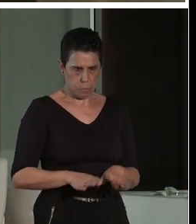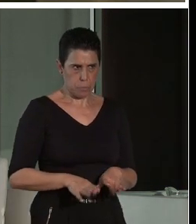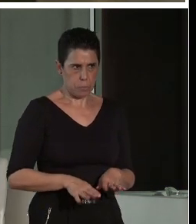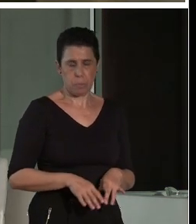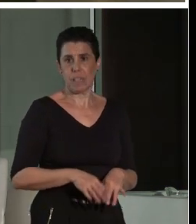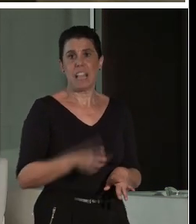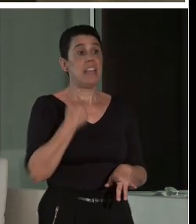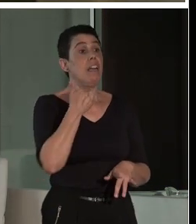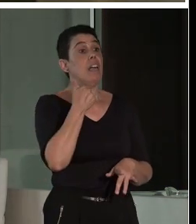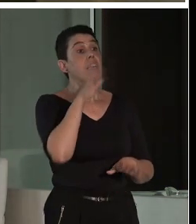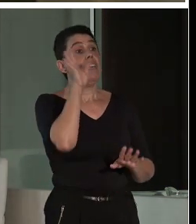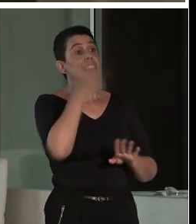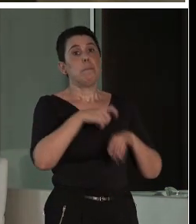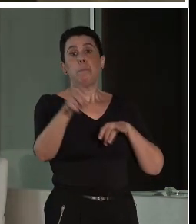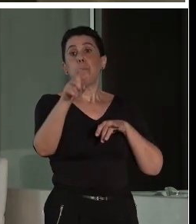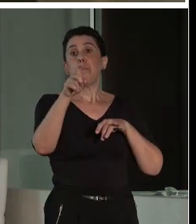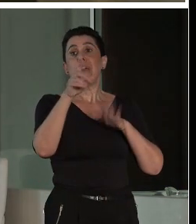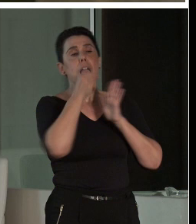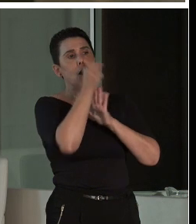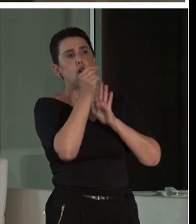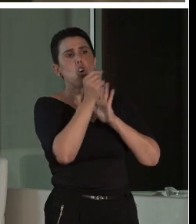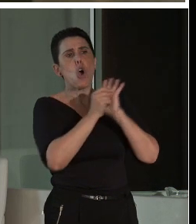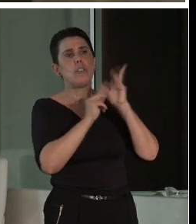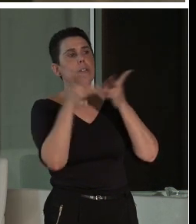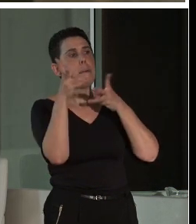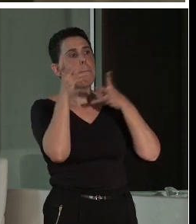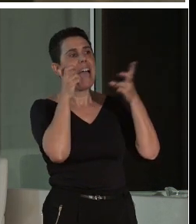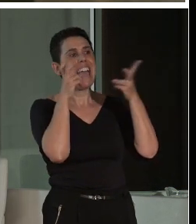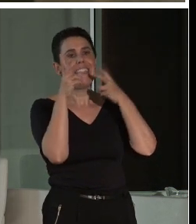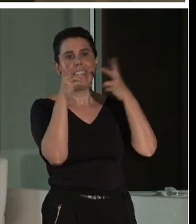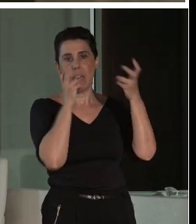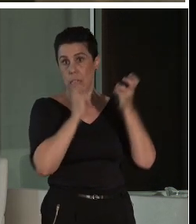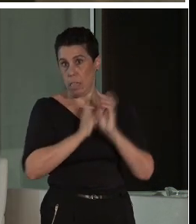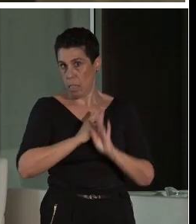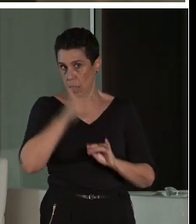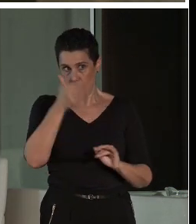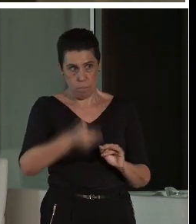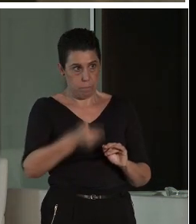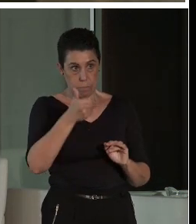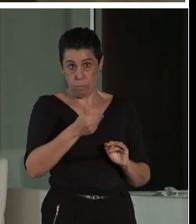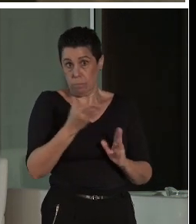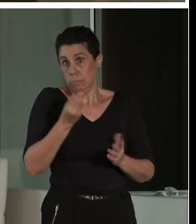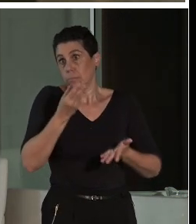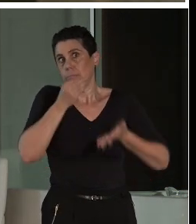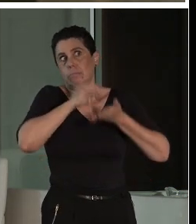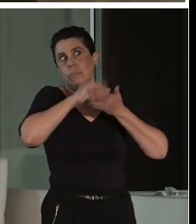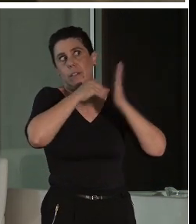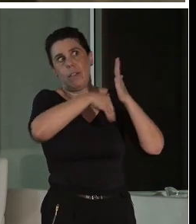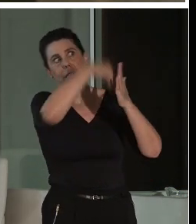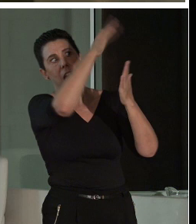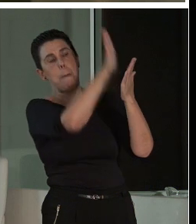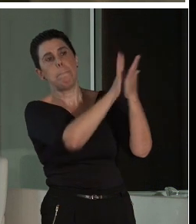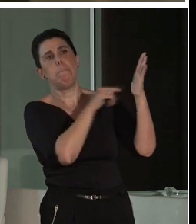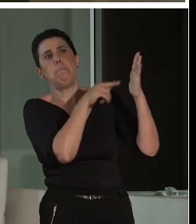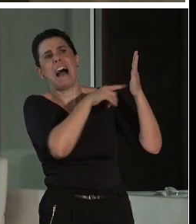percepción. La percepción es importantísima. Muchas veces ponemos los paneles en lugares que no